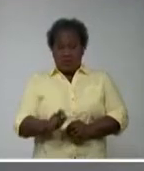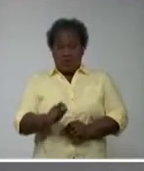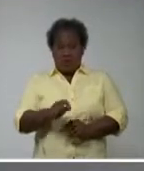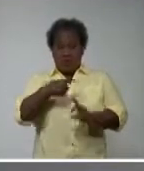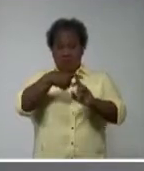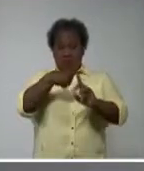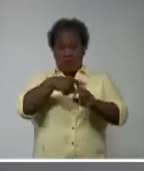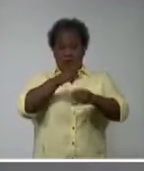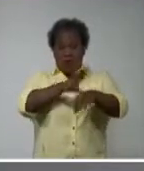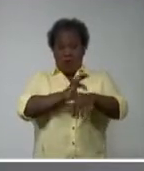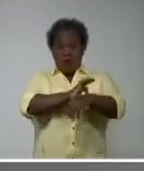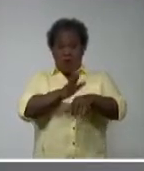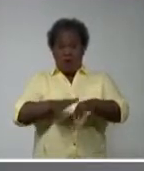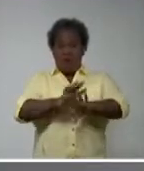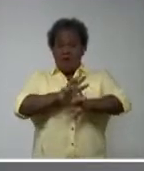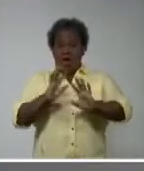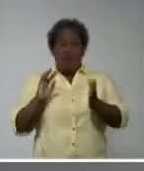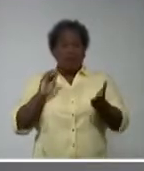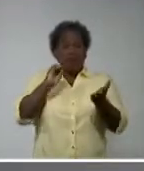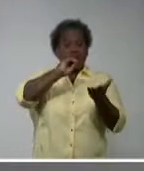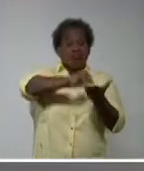automáticamente se caigan en el sistema